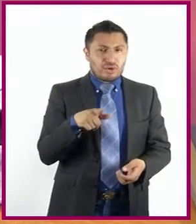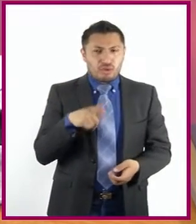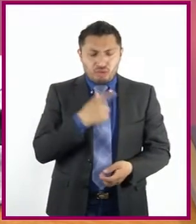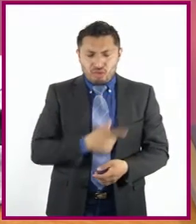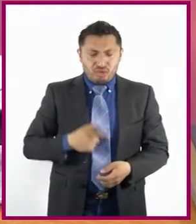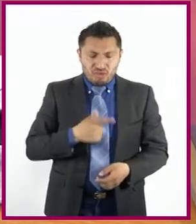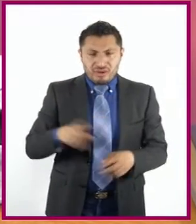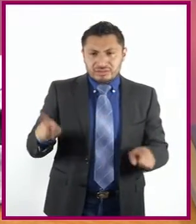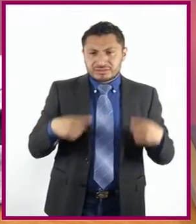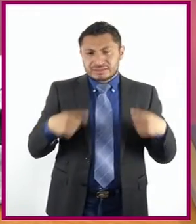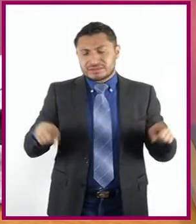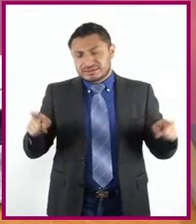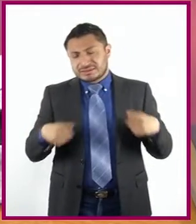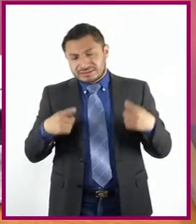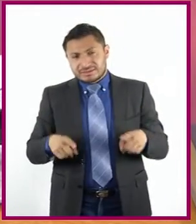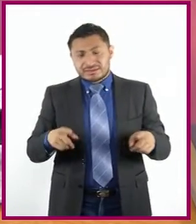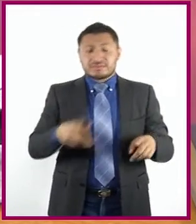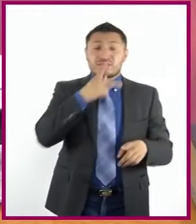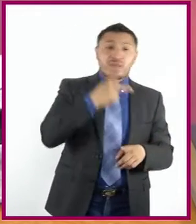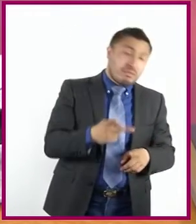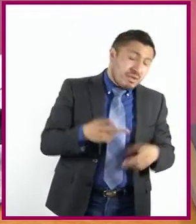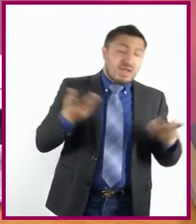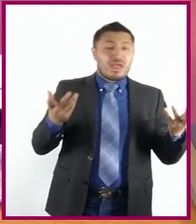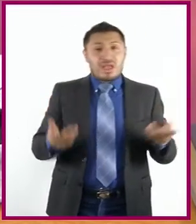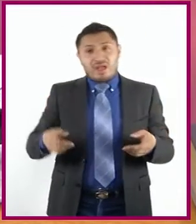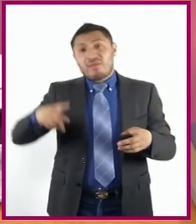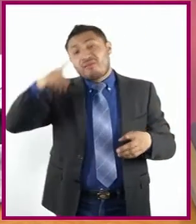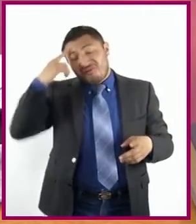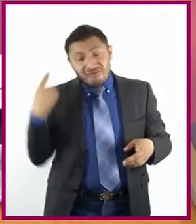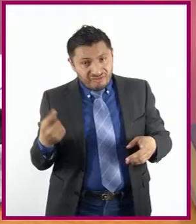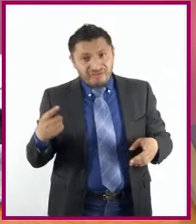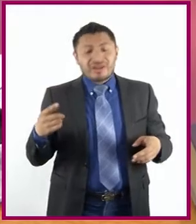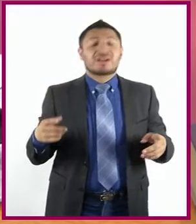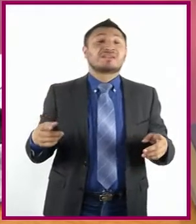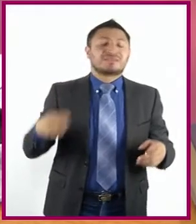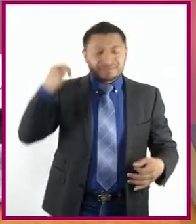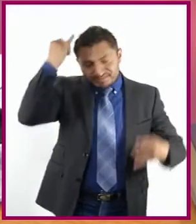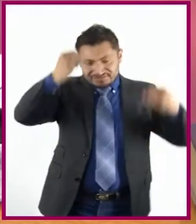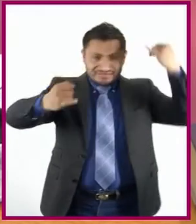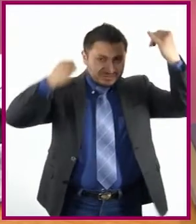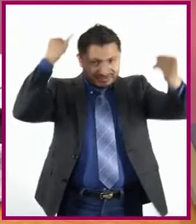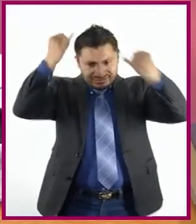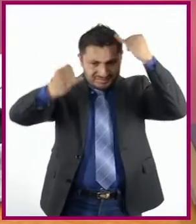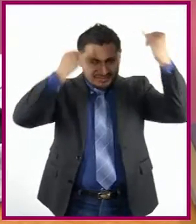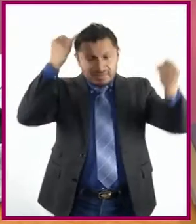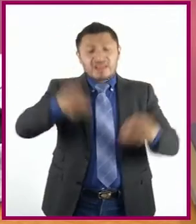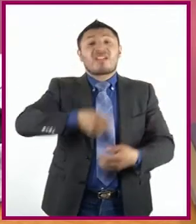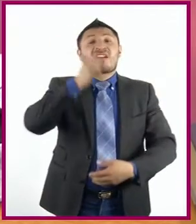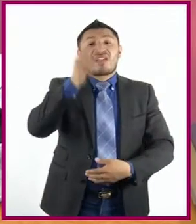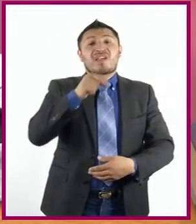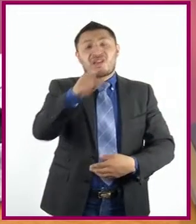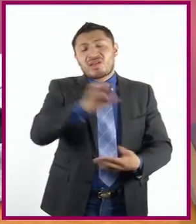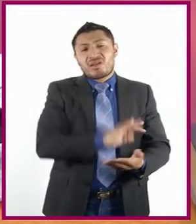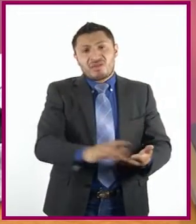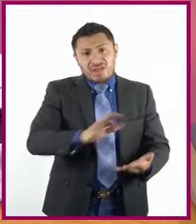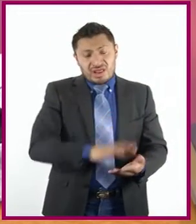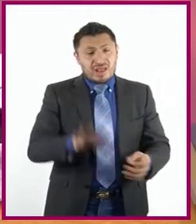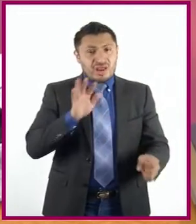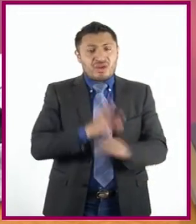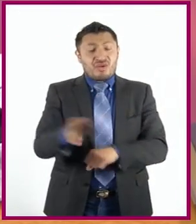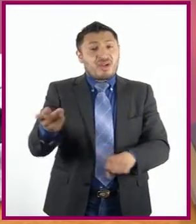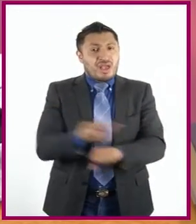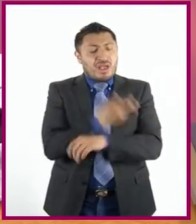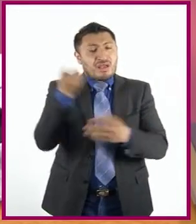ritmo y de la musicalidad de las palabras, y facilitará la tarea de imaginar qué es lo que leen, qué es lo que está